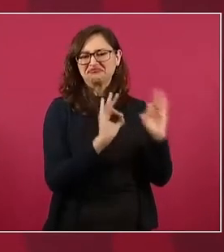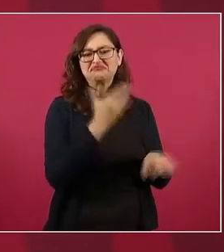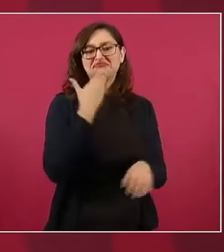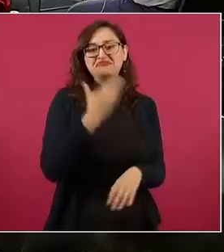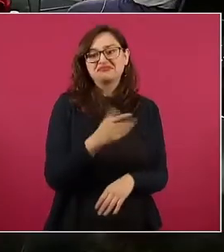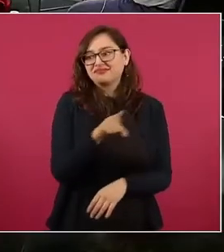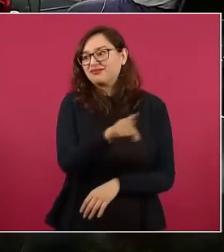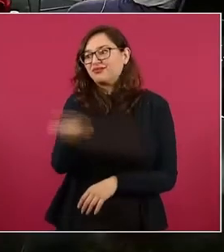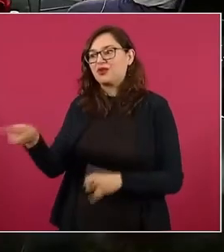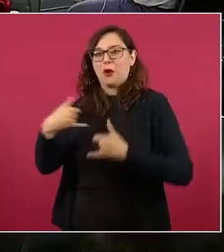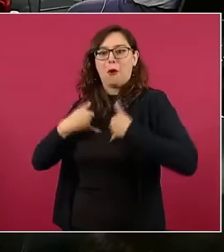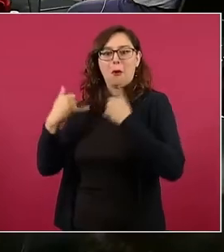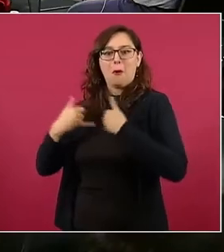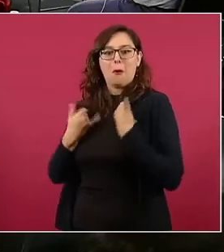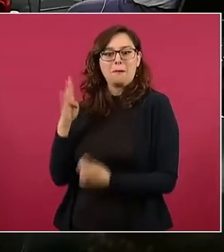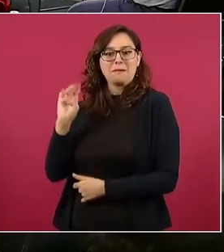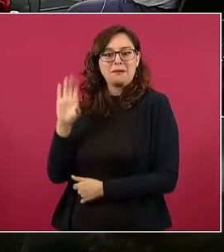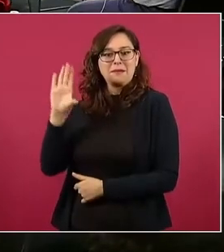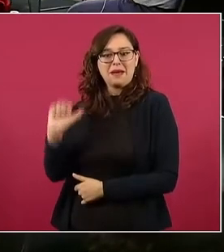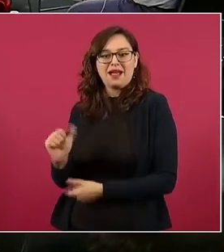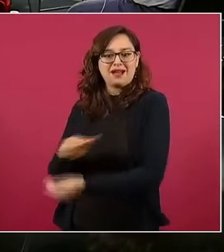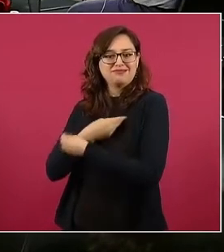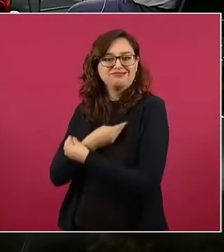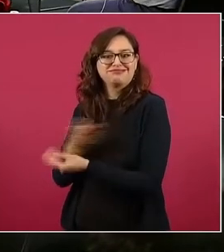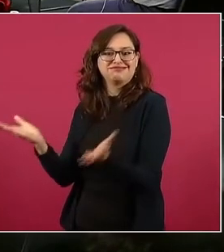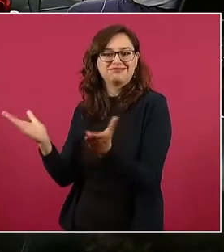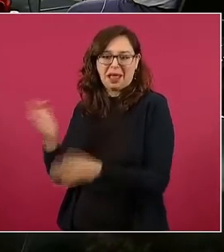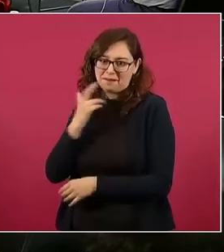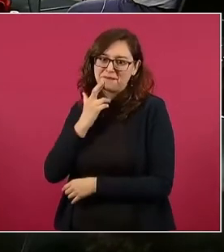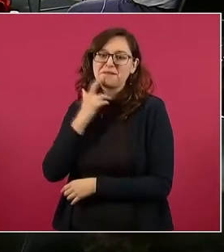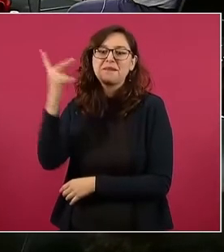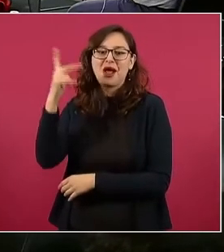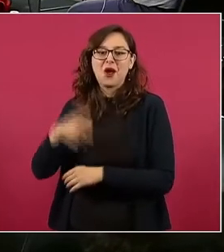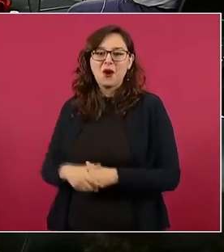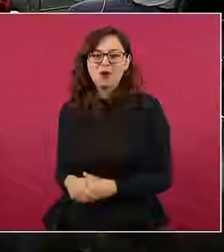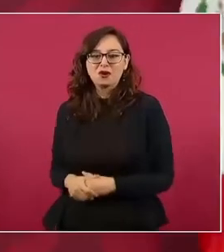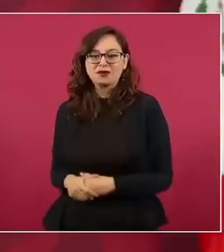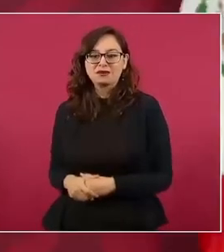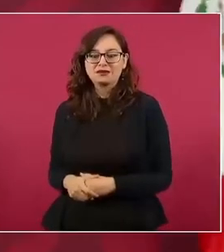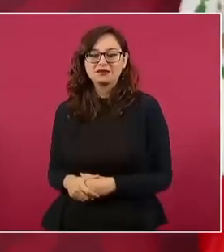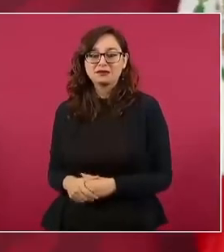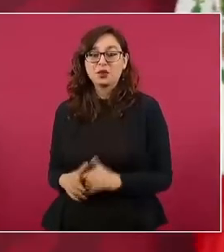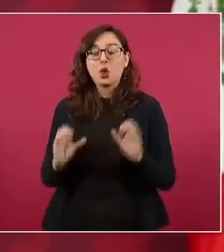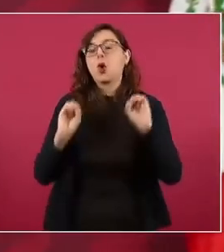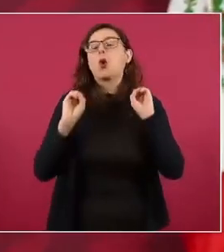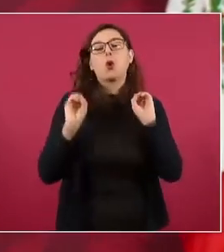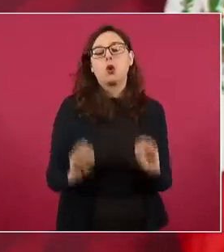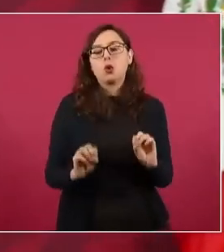a que me apoyen para que yo les tenga que dar contratos